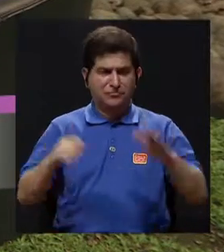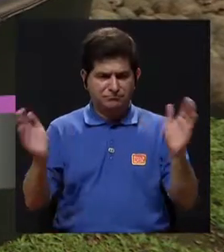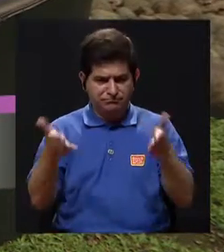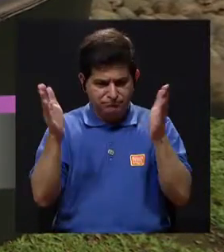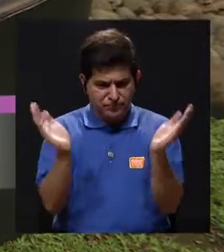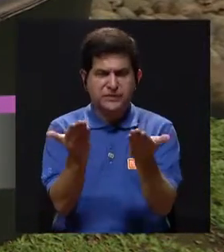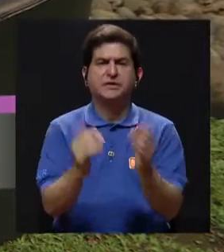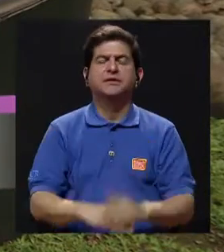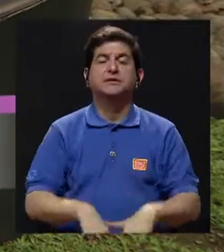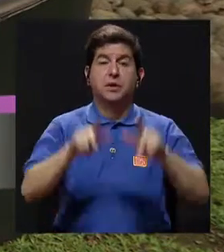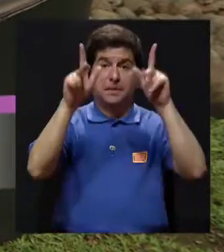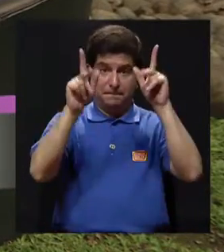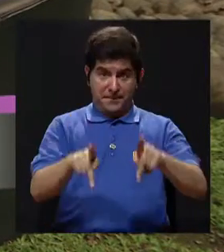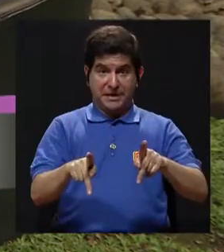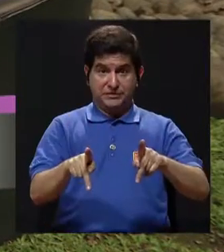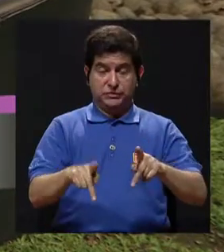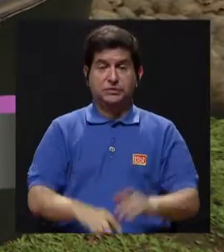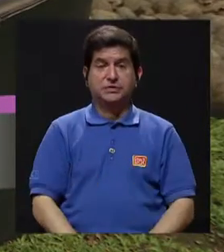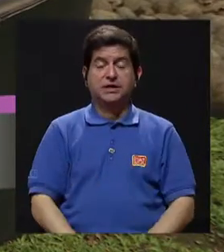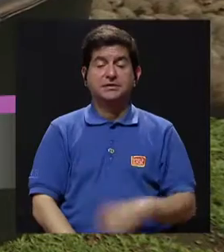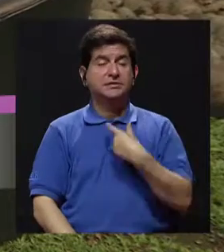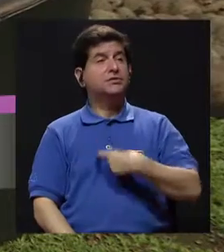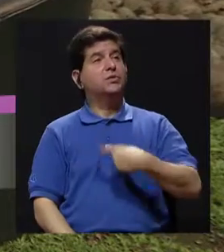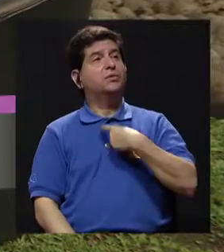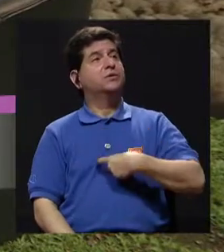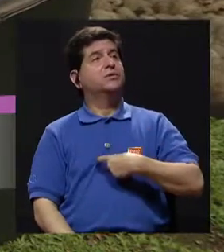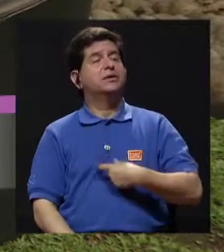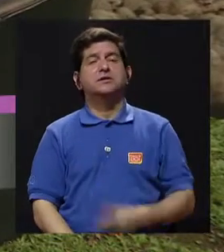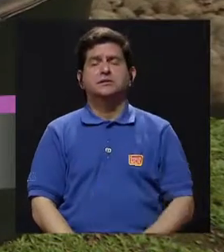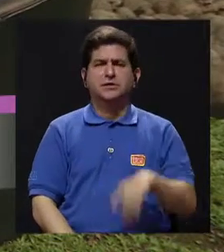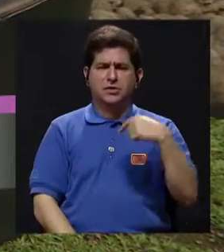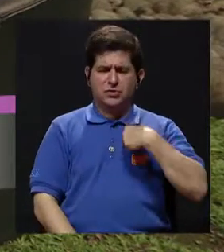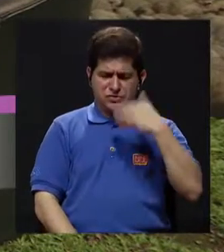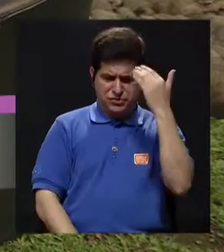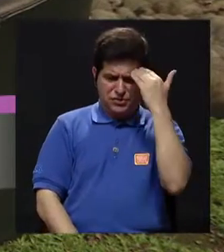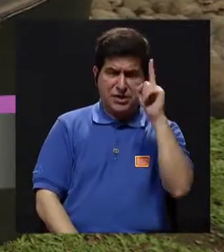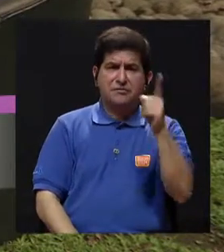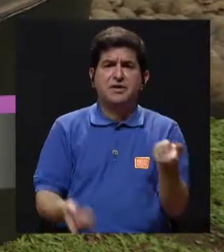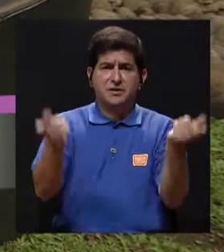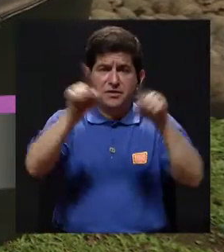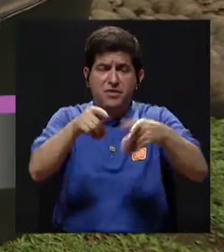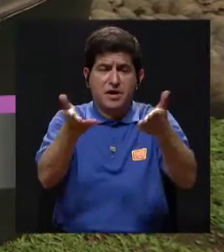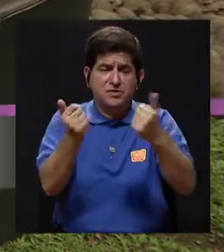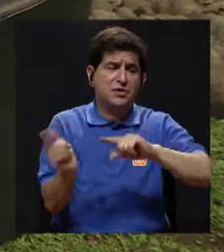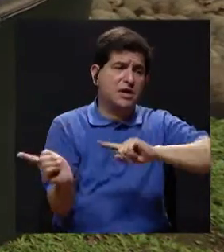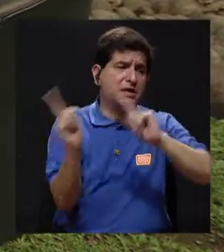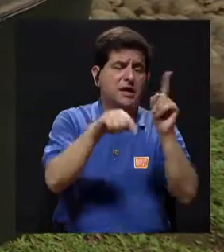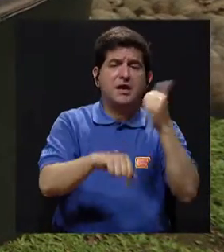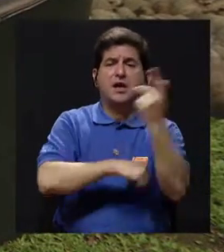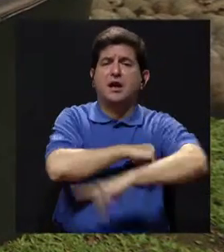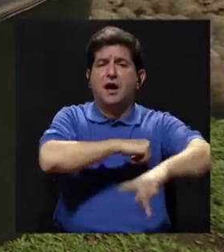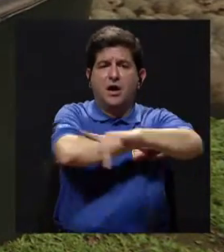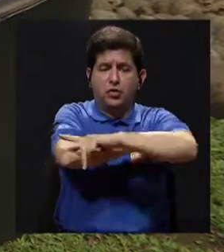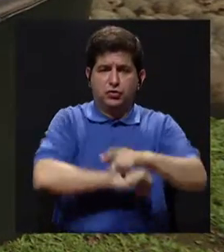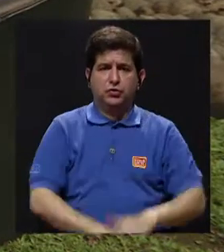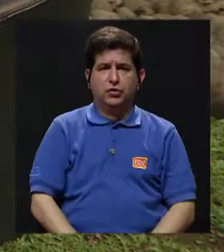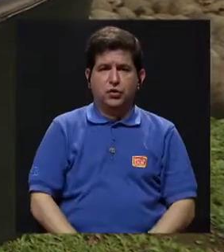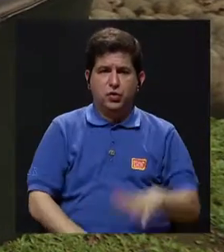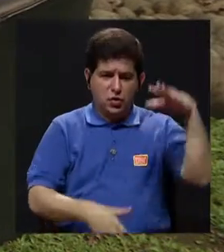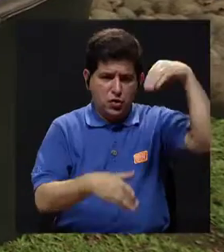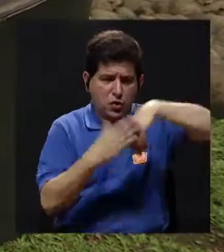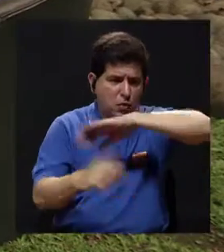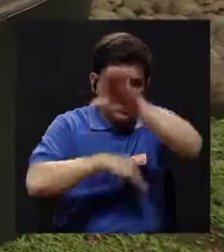la motivación es que la gente con anhelo, por ejemplo, supe de un caso de una familia que quieren ir a otro país. Entonces,